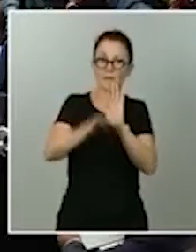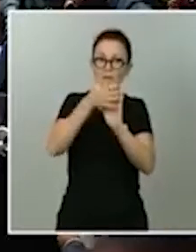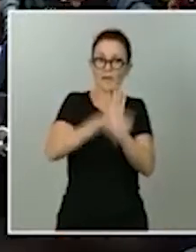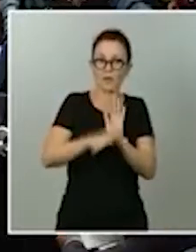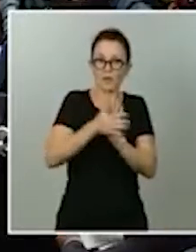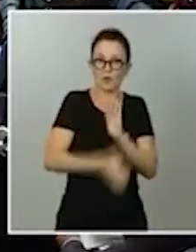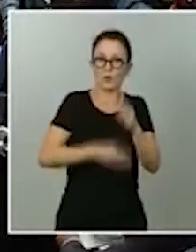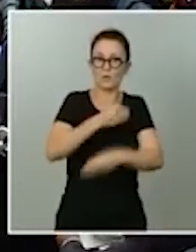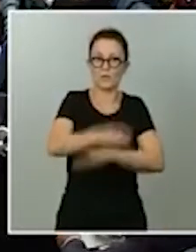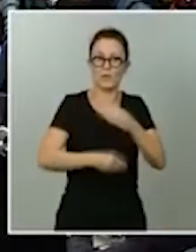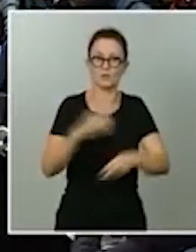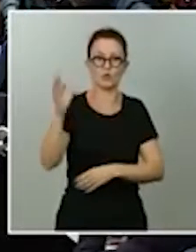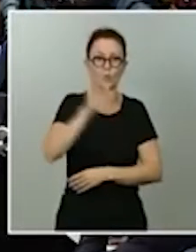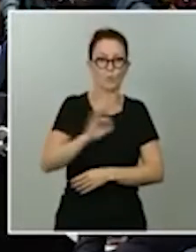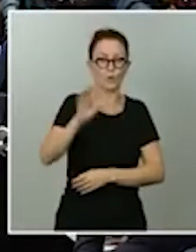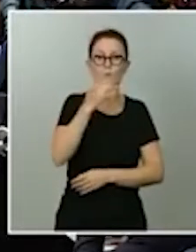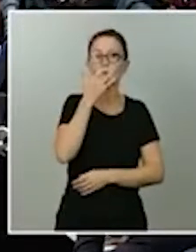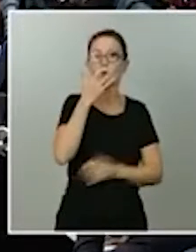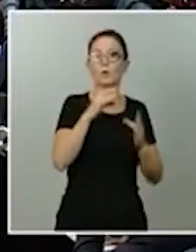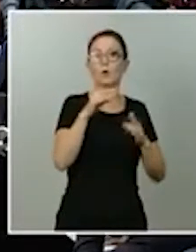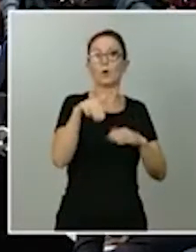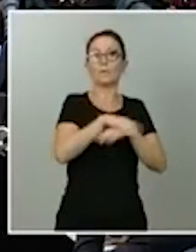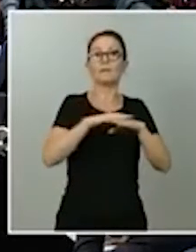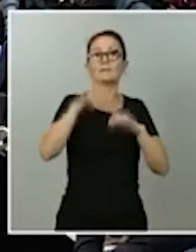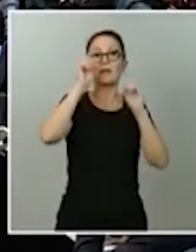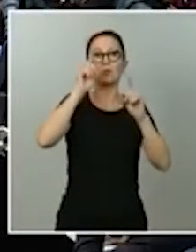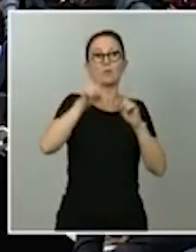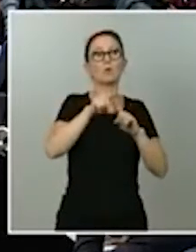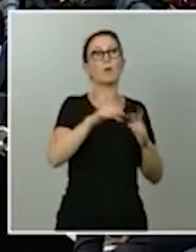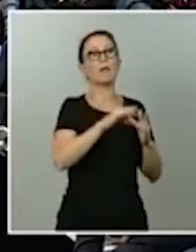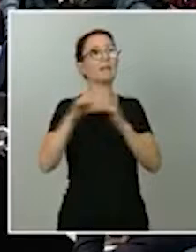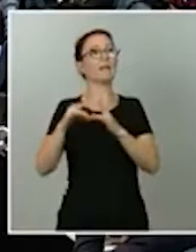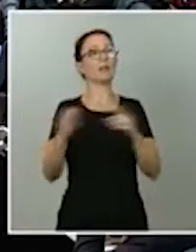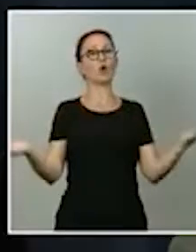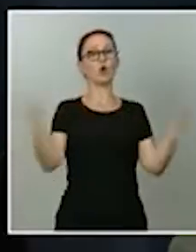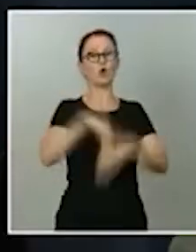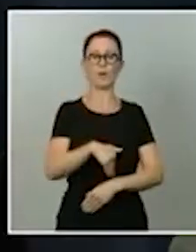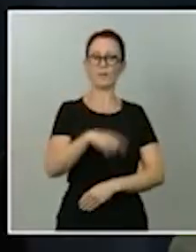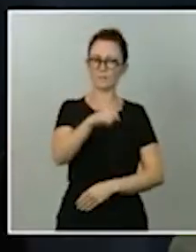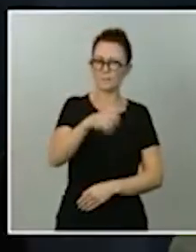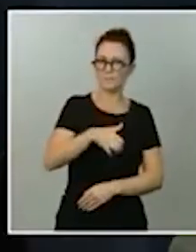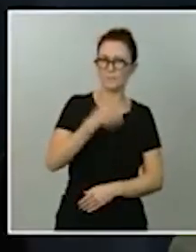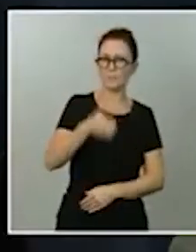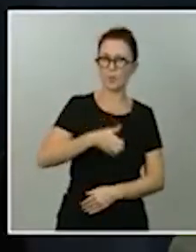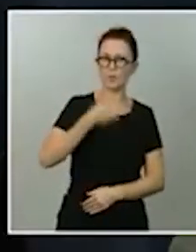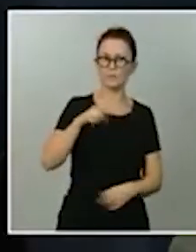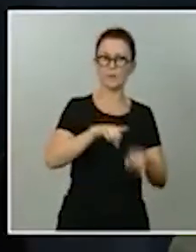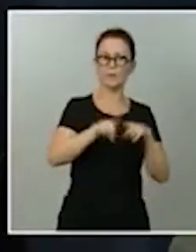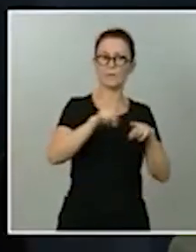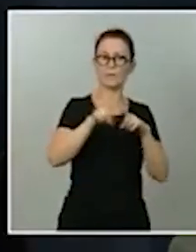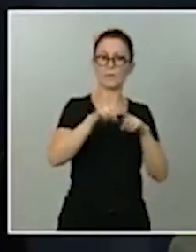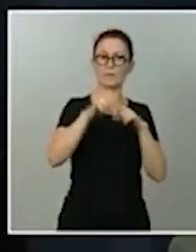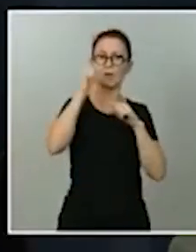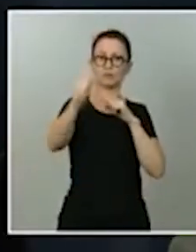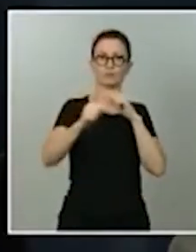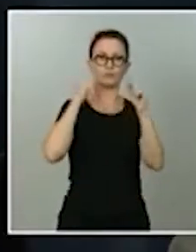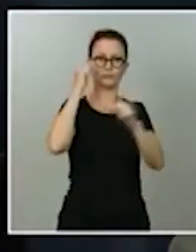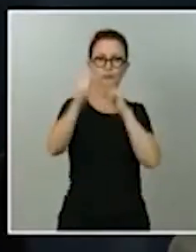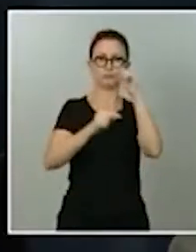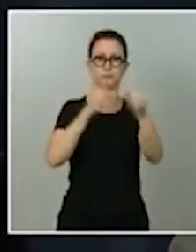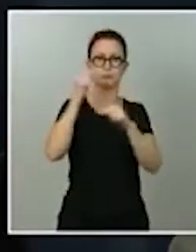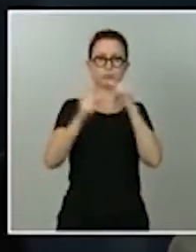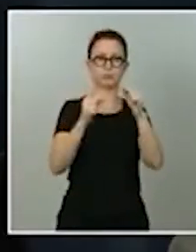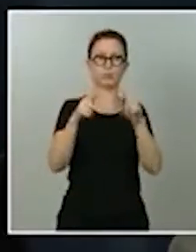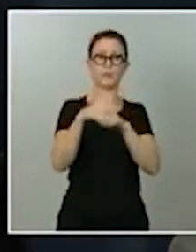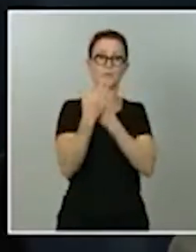falta de liderazgo de la ministra de Educación. Entonces, yo le quería preguntar si le molestan estas críticas, estos reproches, en un momento, además, en el que